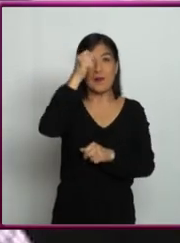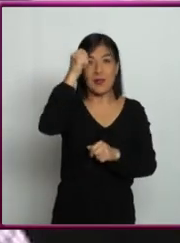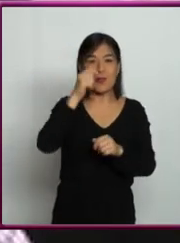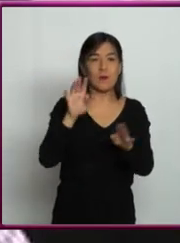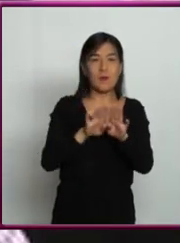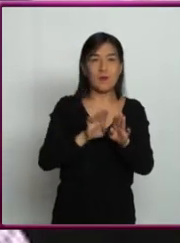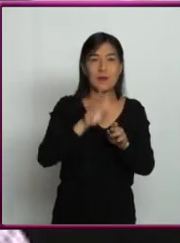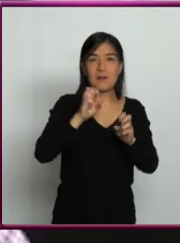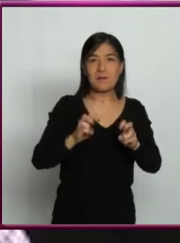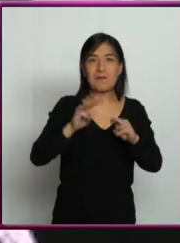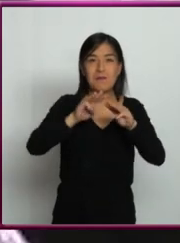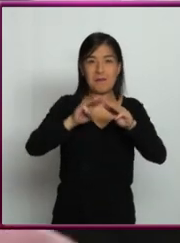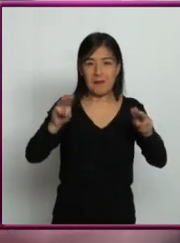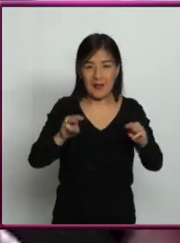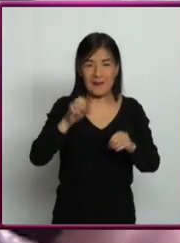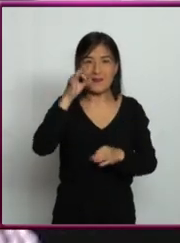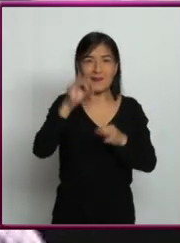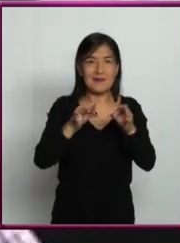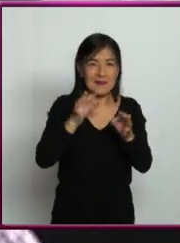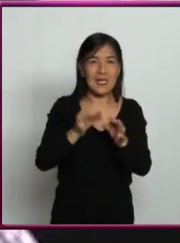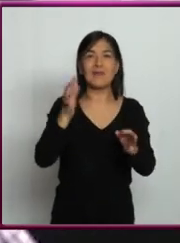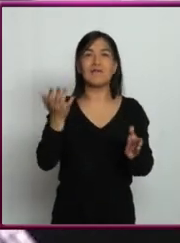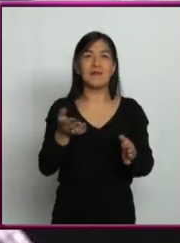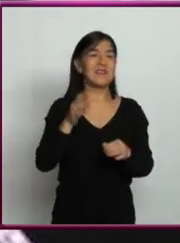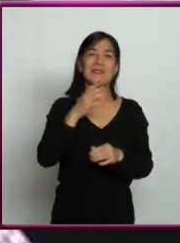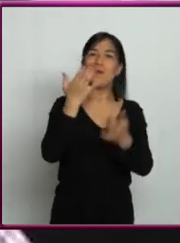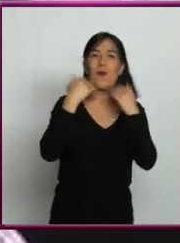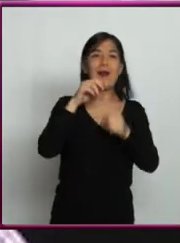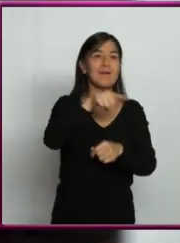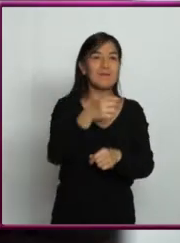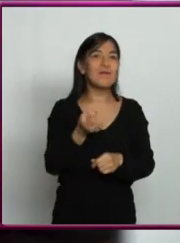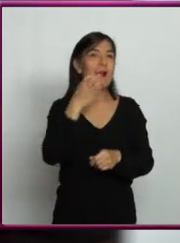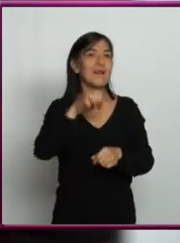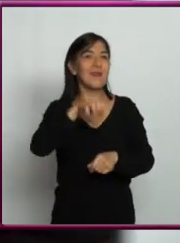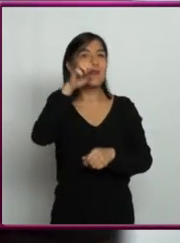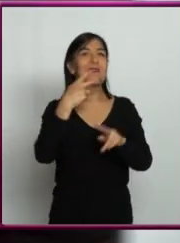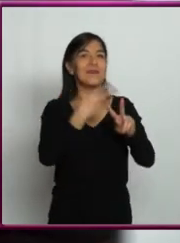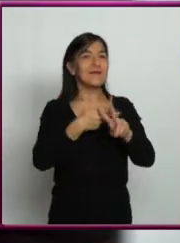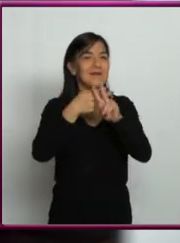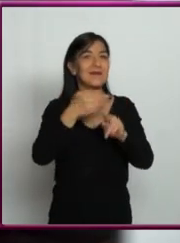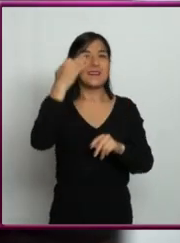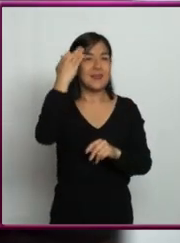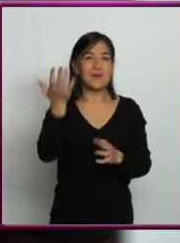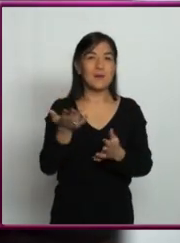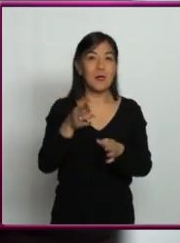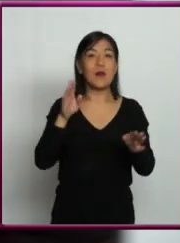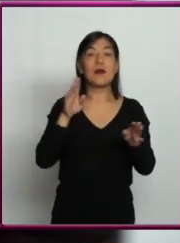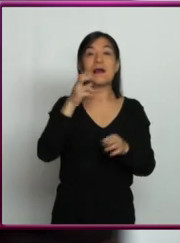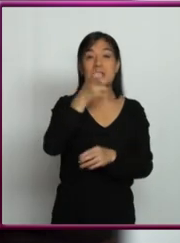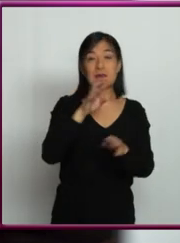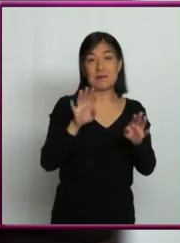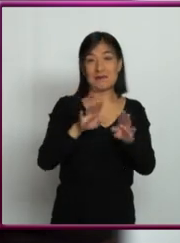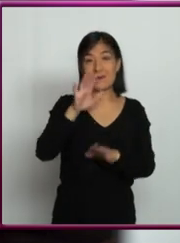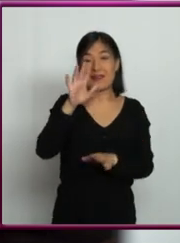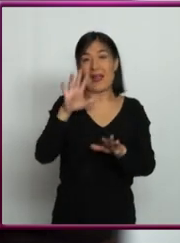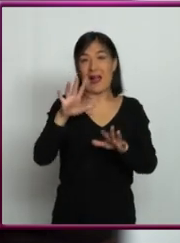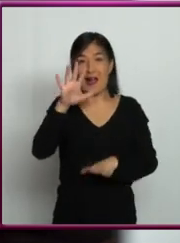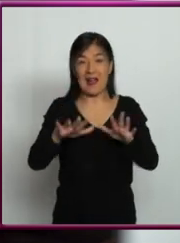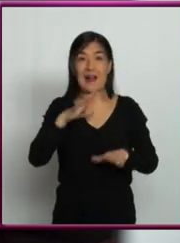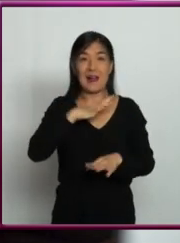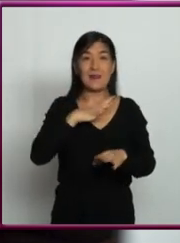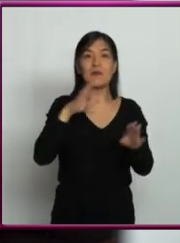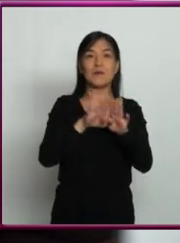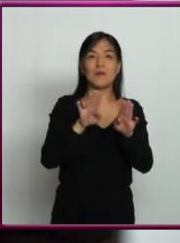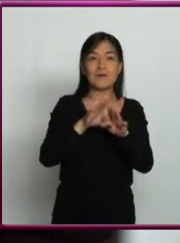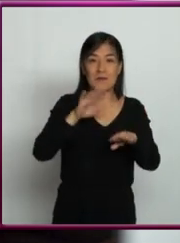mediciones que te dicen, no tiene una etiqueta con su edad. Y las muy masivas viven muy poco tiempo. Las muy pocas